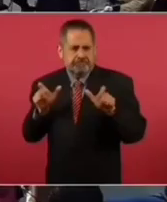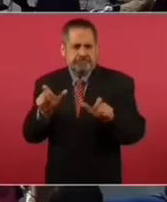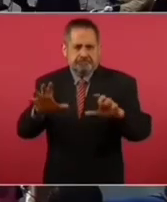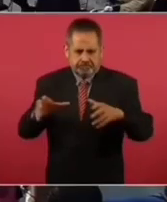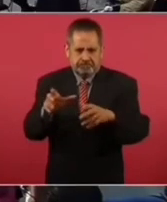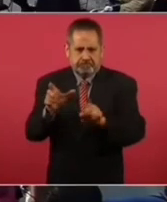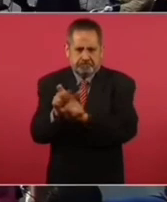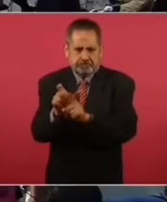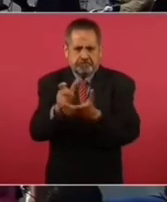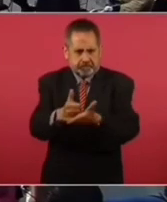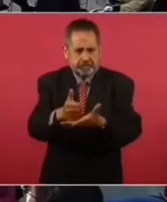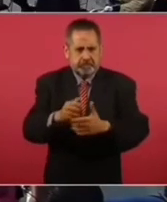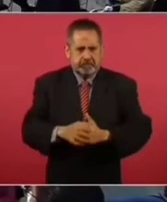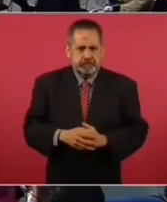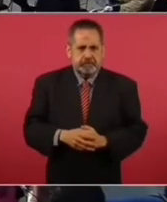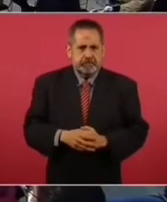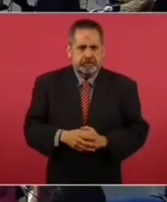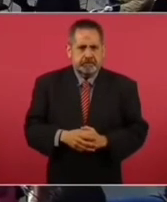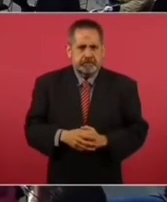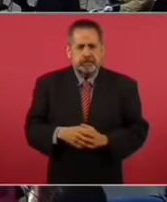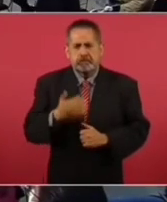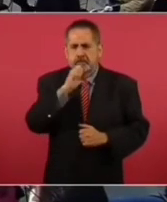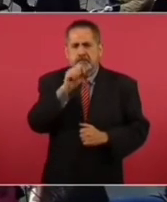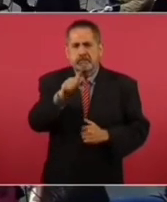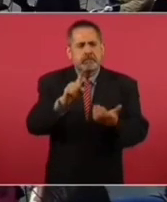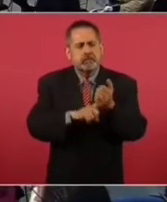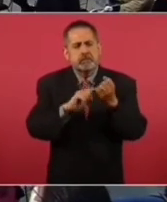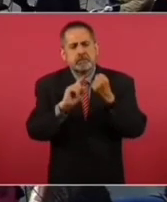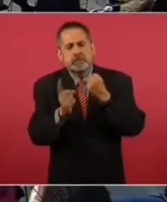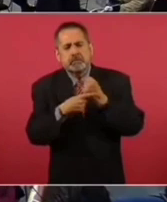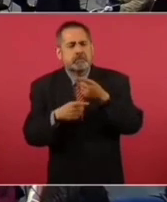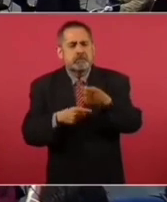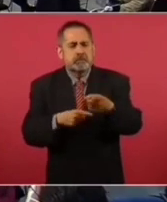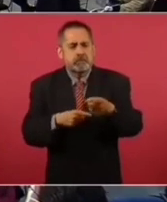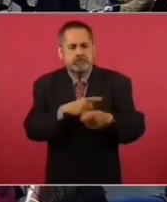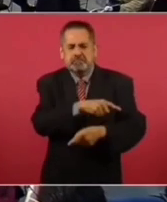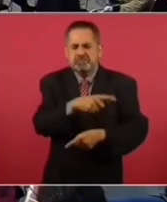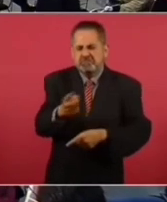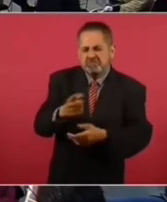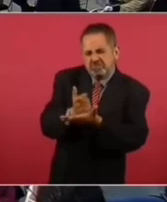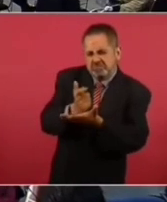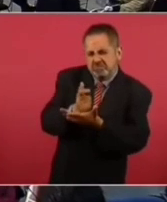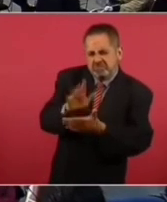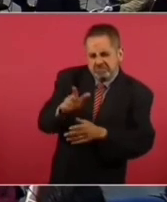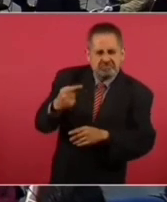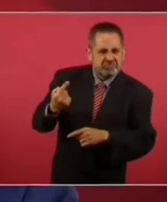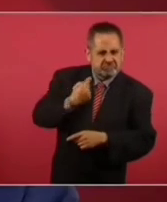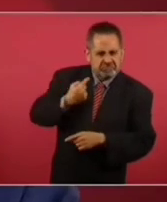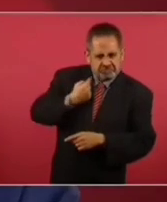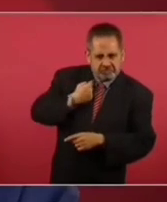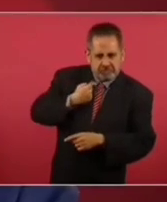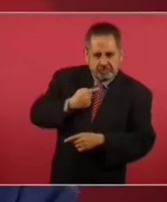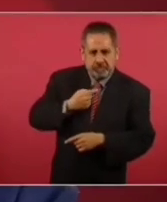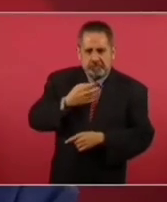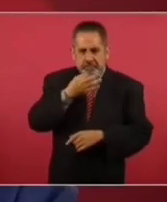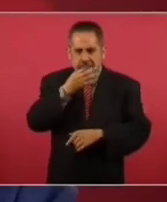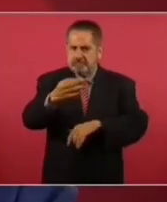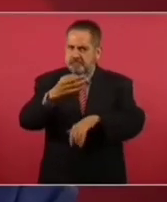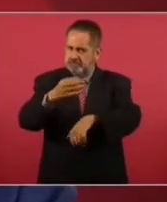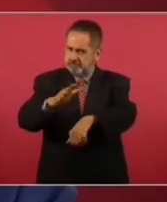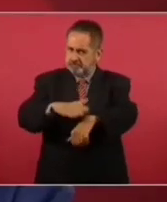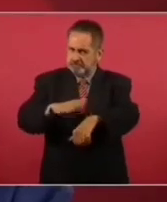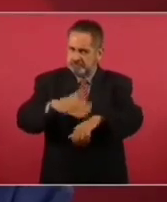Y los que están amenazando, que sepan